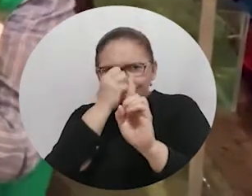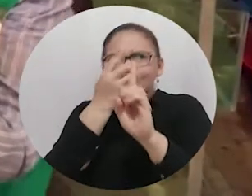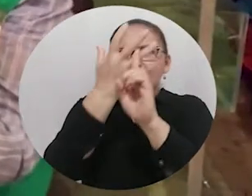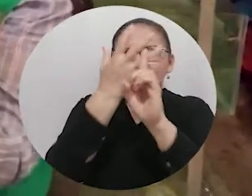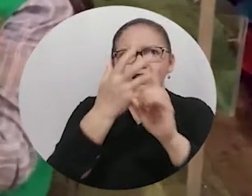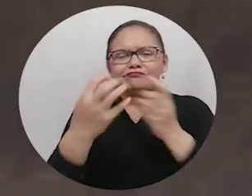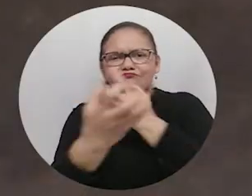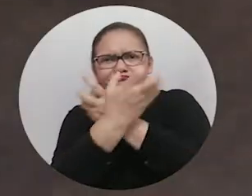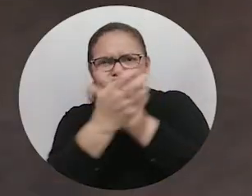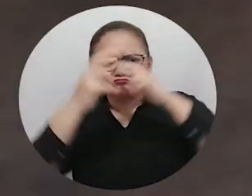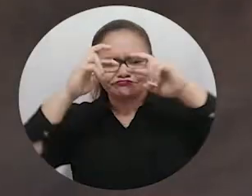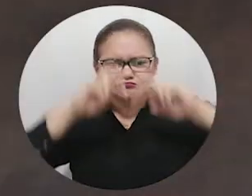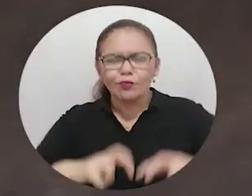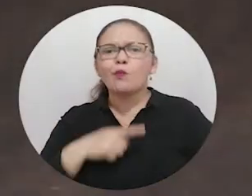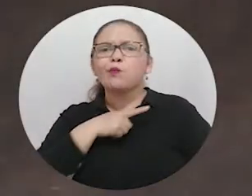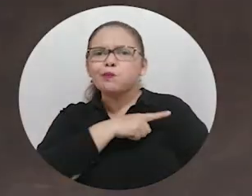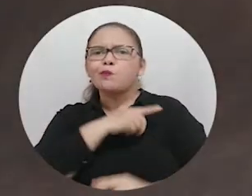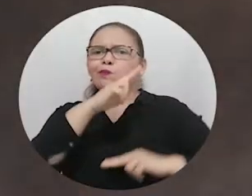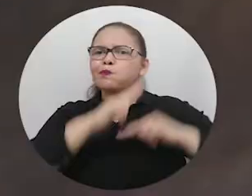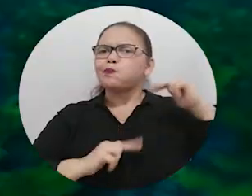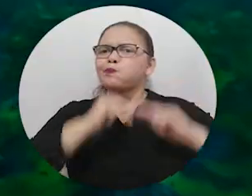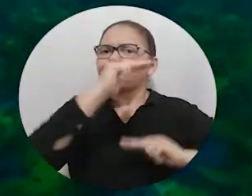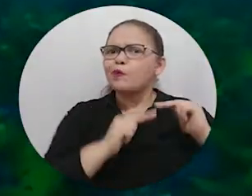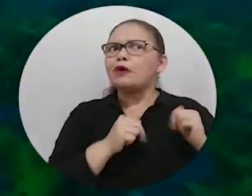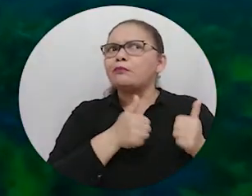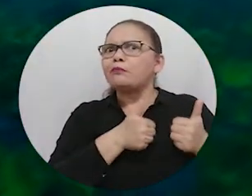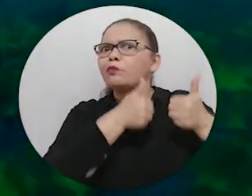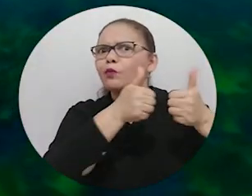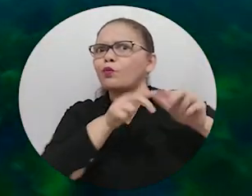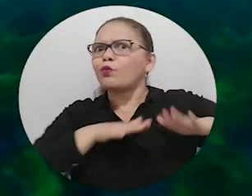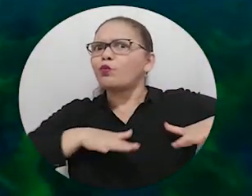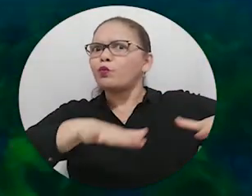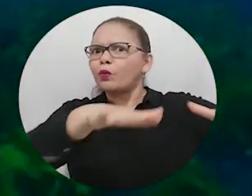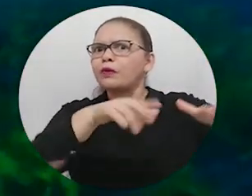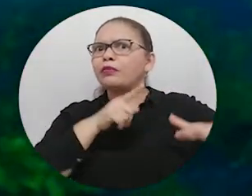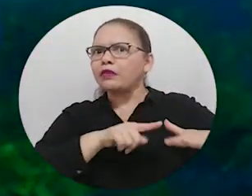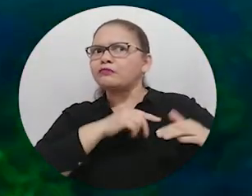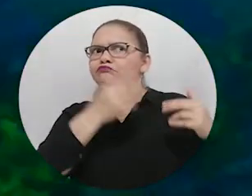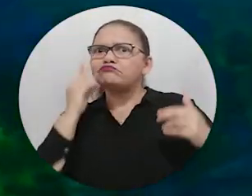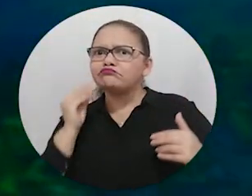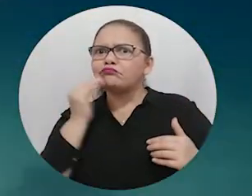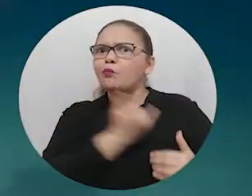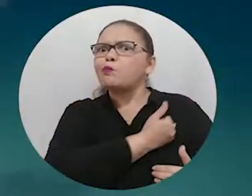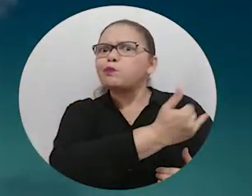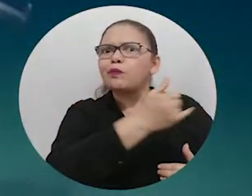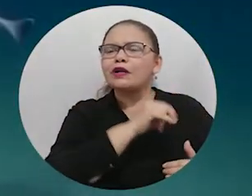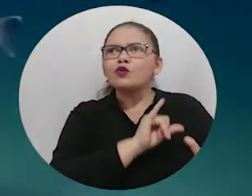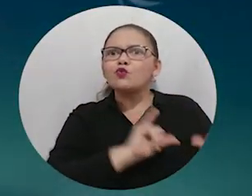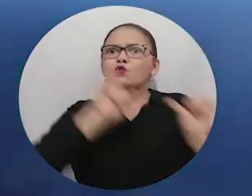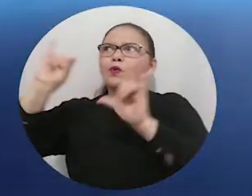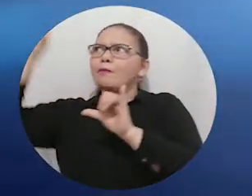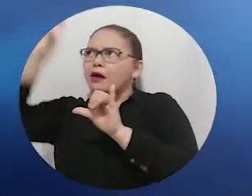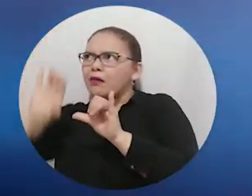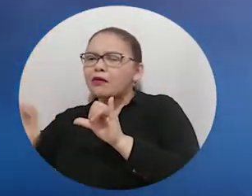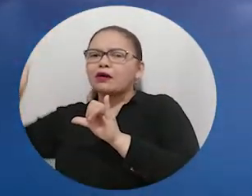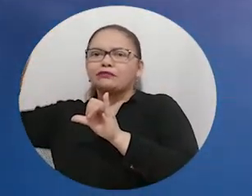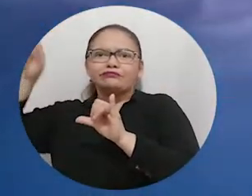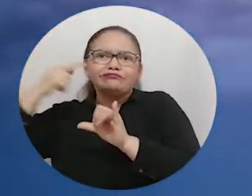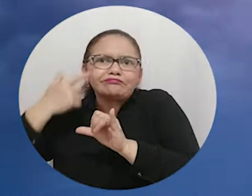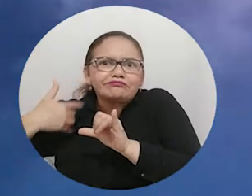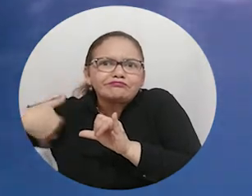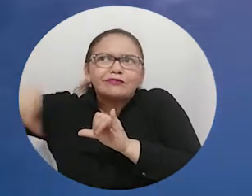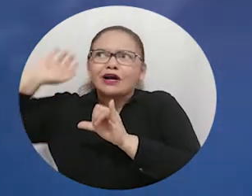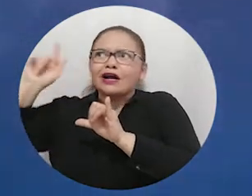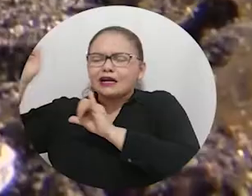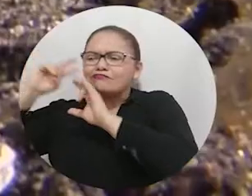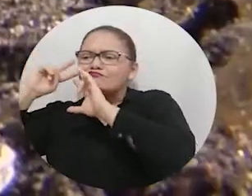para llevar a cabo estudios de alto nivel, con una capacidad instalada igual a las que tienen los países que están liderando la investigación, en este